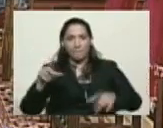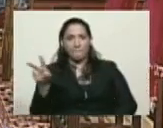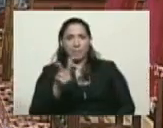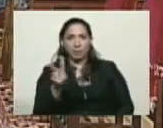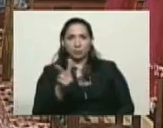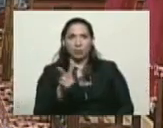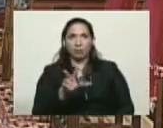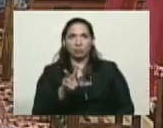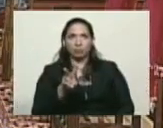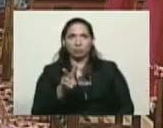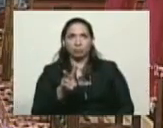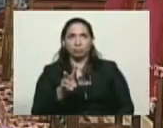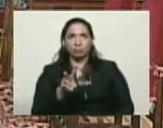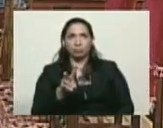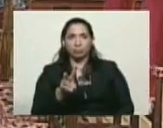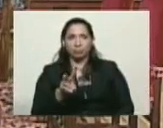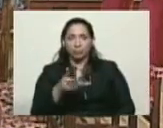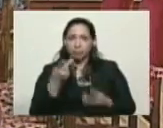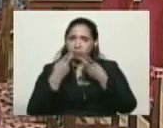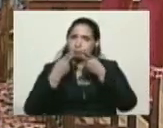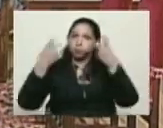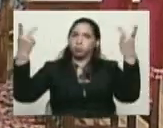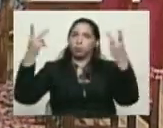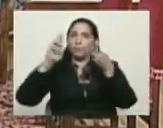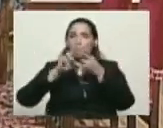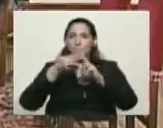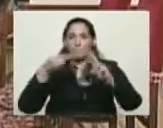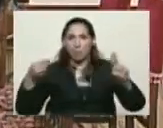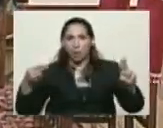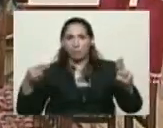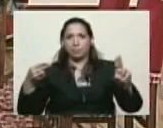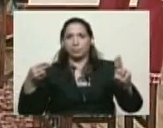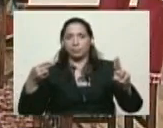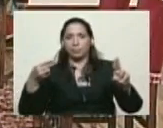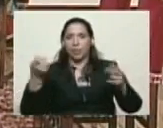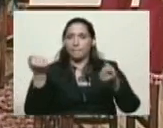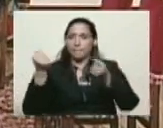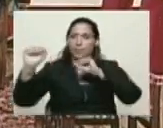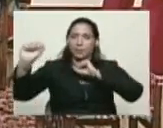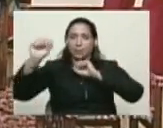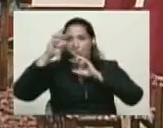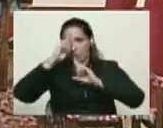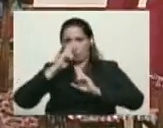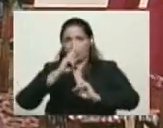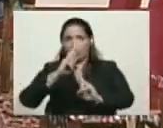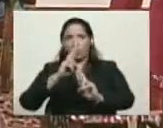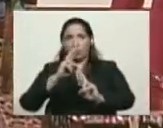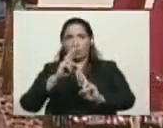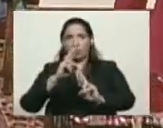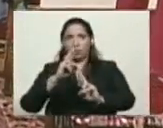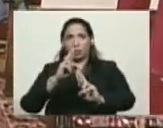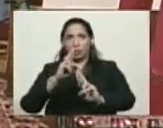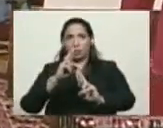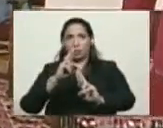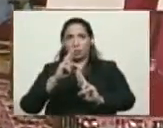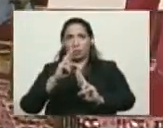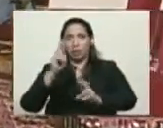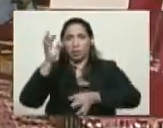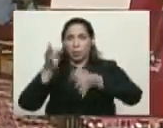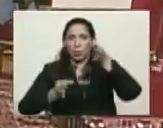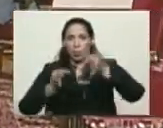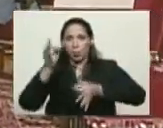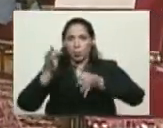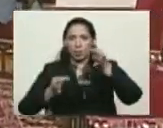pues esto para que transmitan un mensaje de paz para la prevención y respeto al ordenamiento jurídico